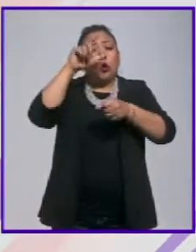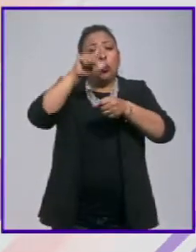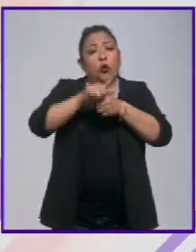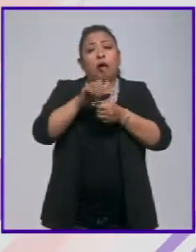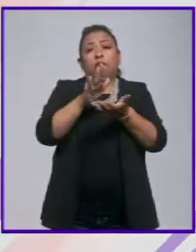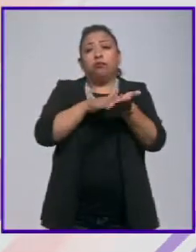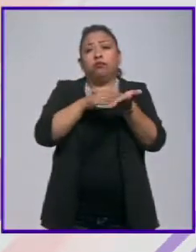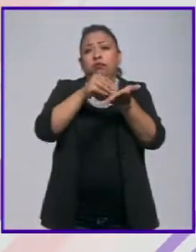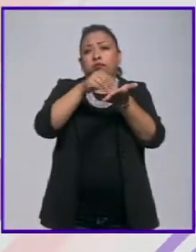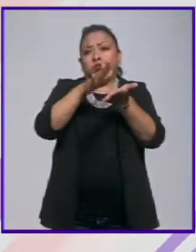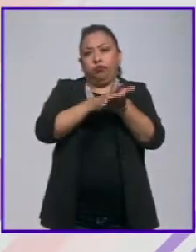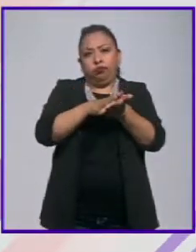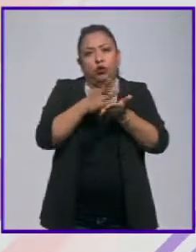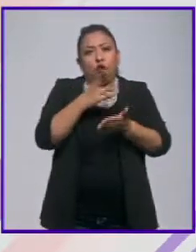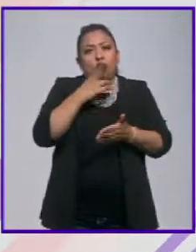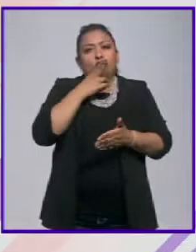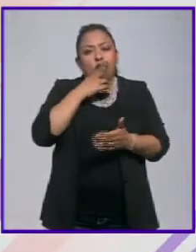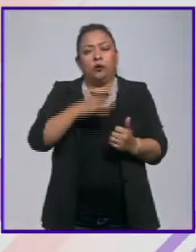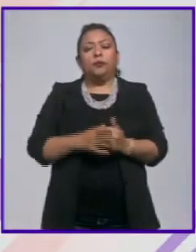y documental.